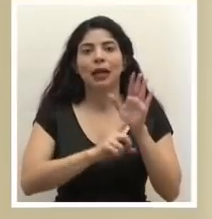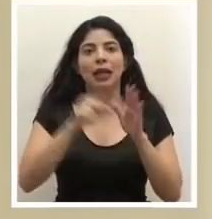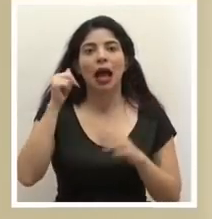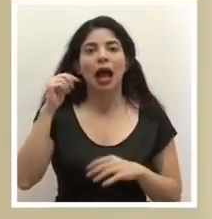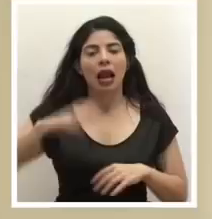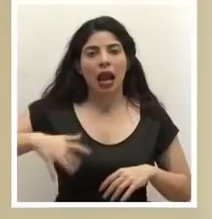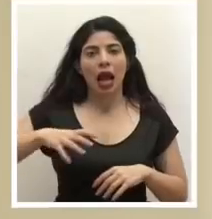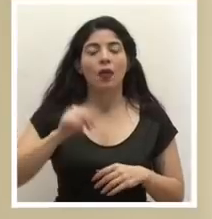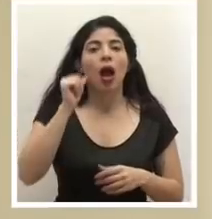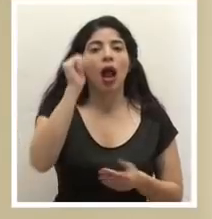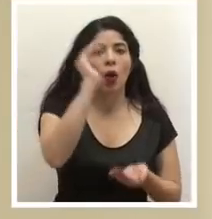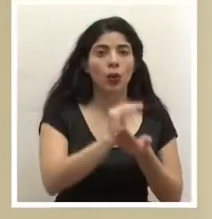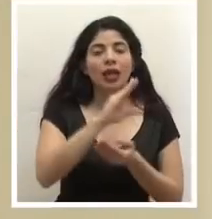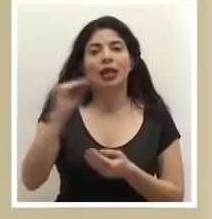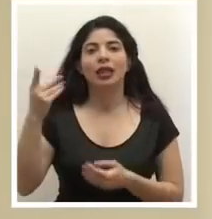Alaguelita y Desamparados.